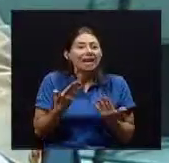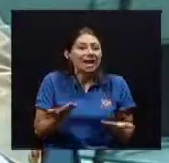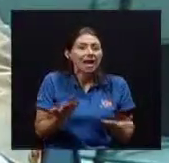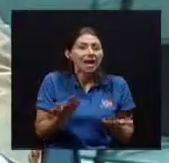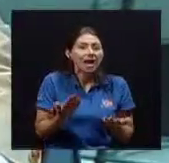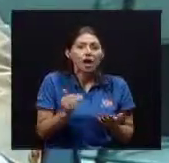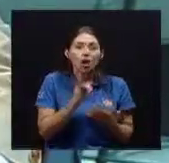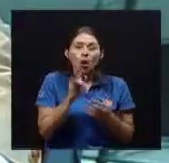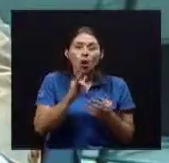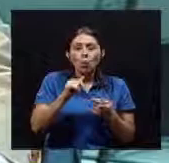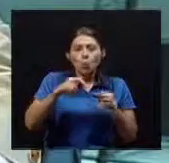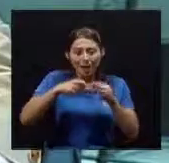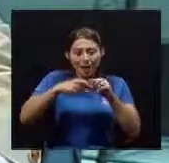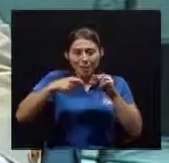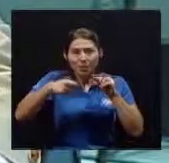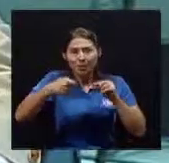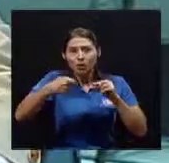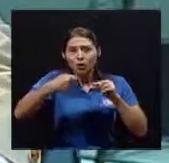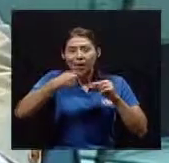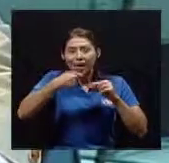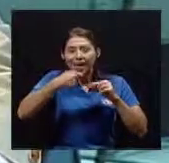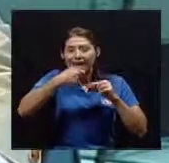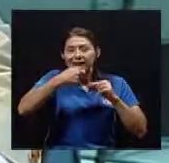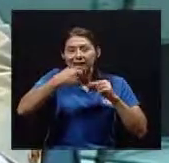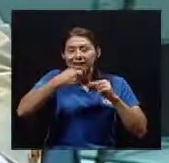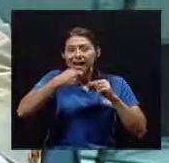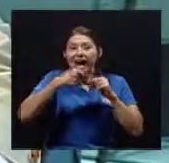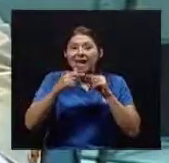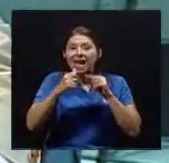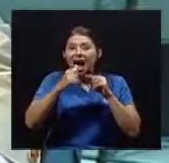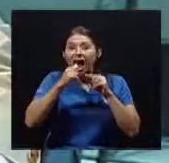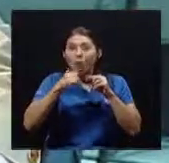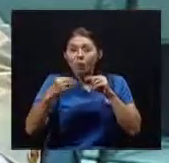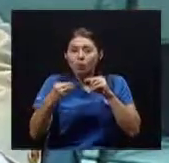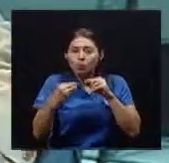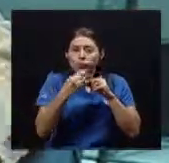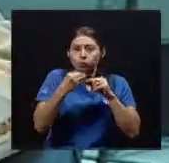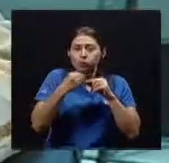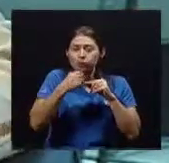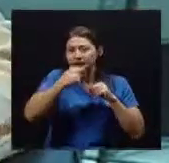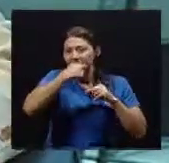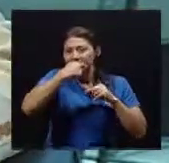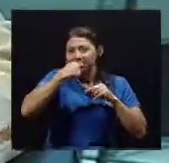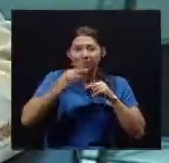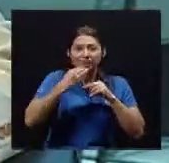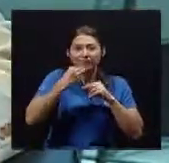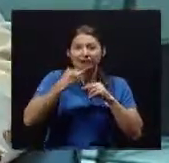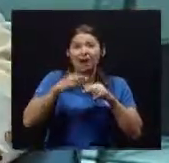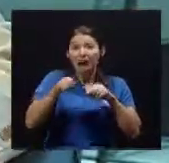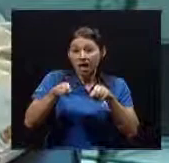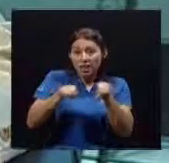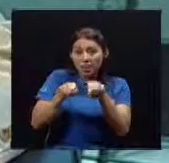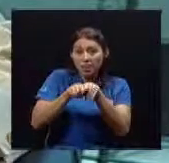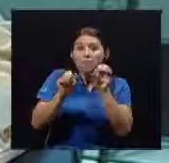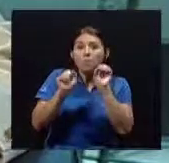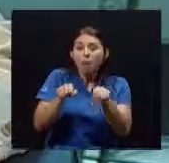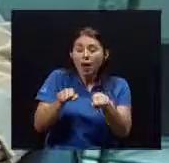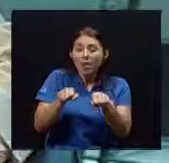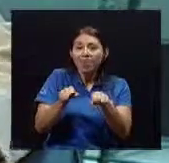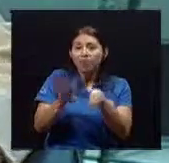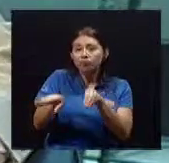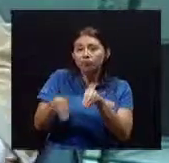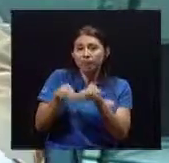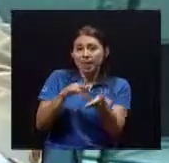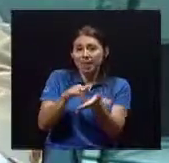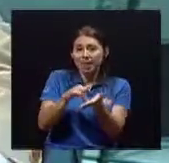Por decirlo así Agua, presión Usted le puede Agregar Este tipo De material De medicación Como